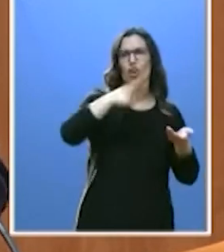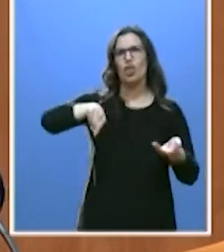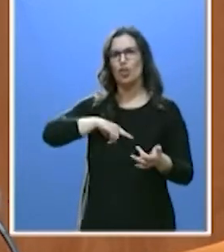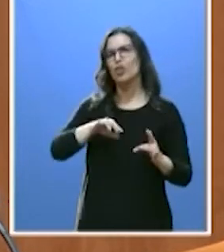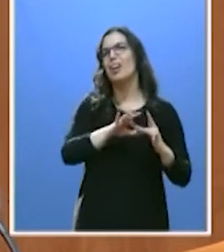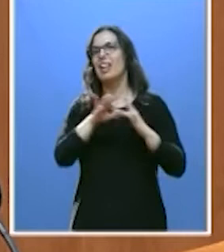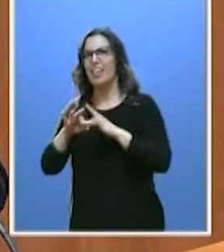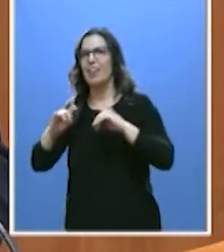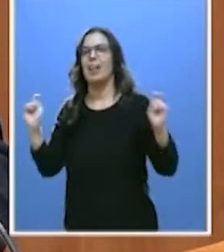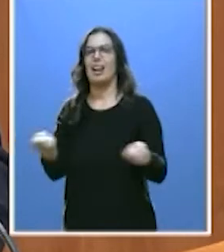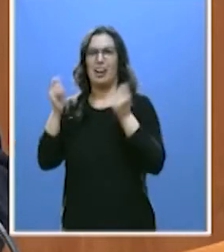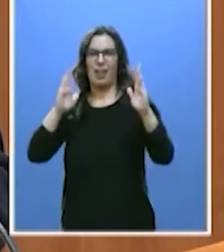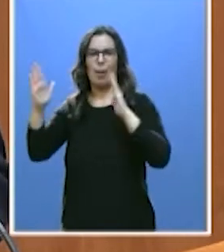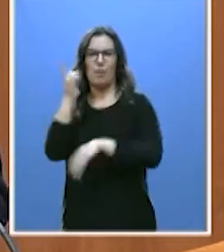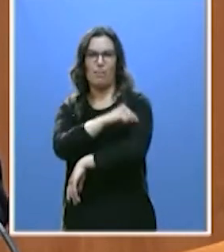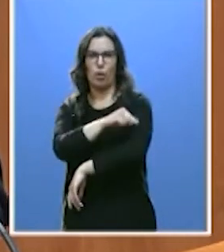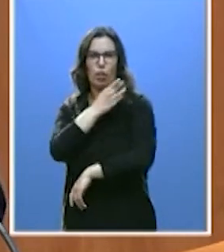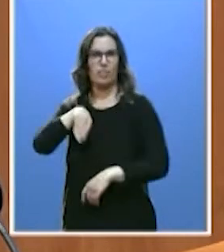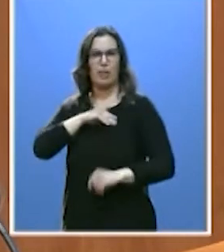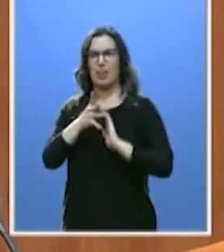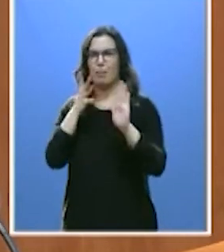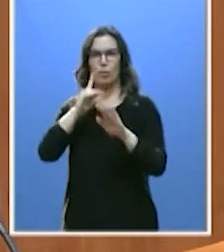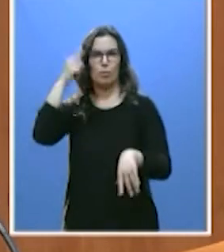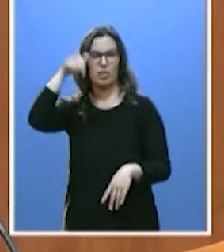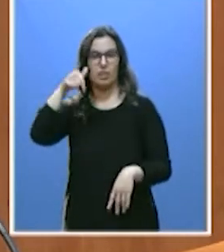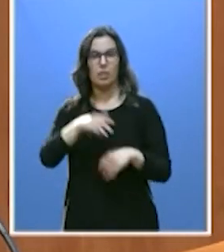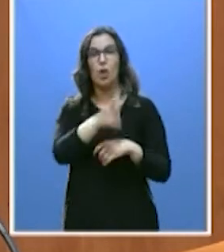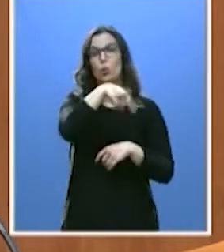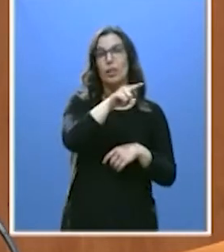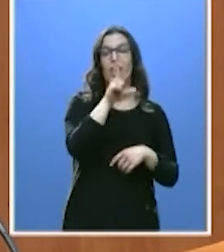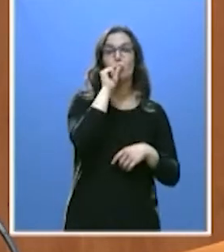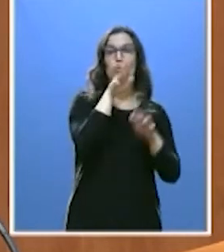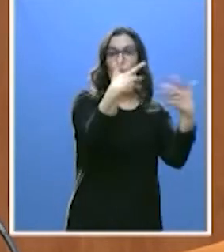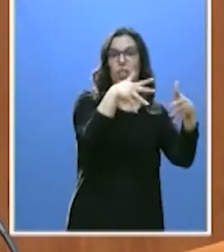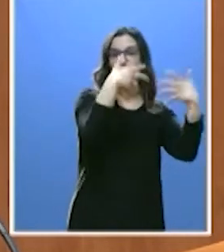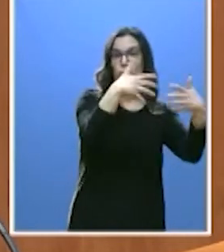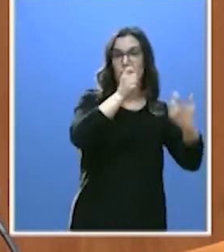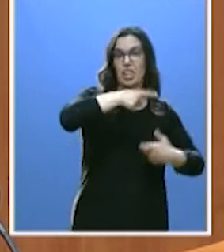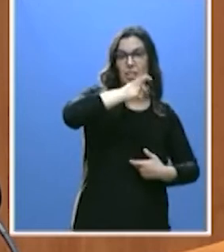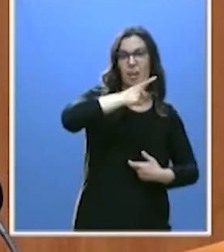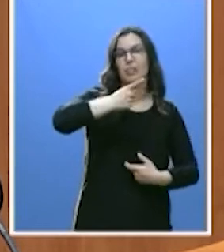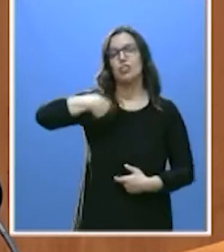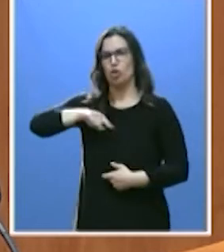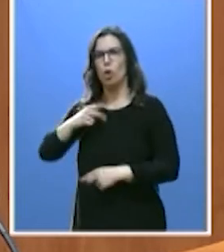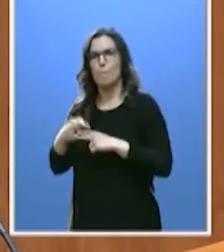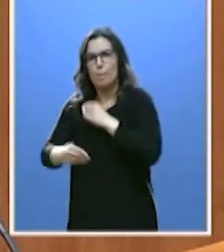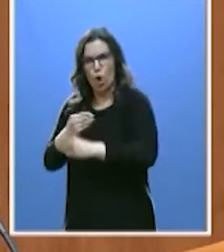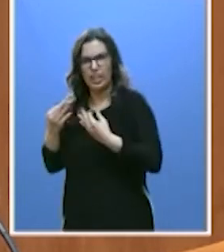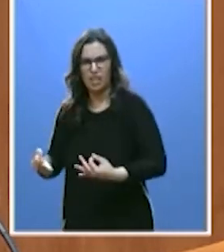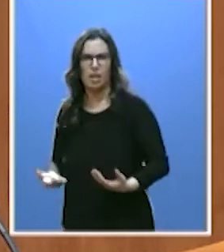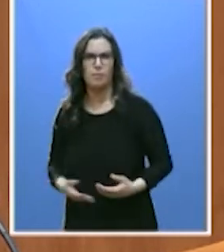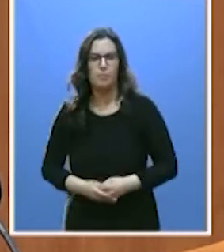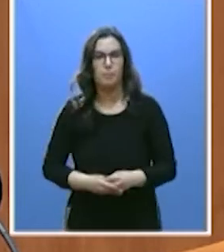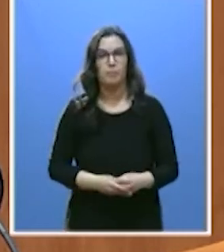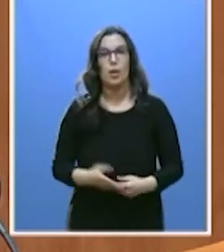la campaña de vacunación en España. Y ustedes muchos tweets. Nosotros, política. Política, sí.